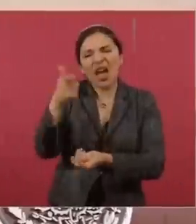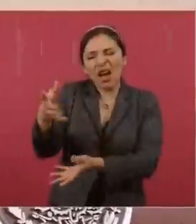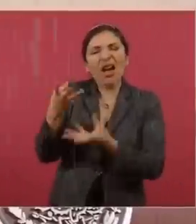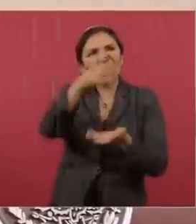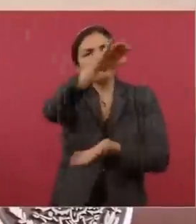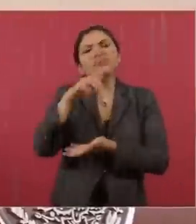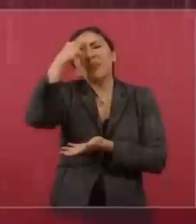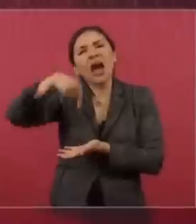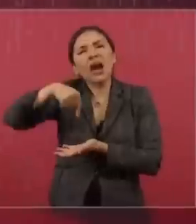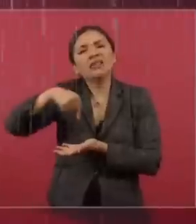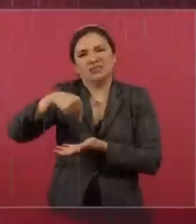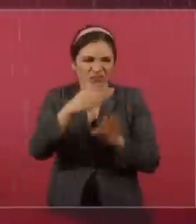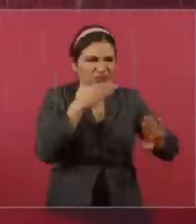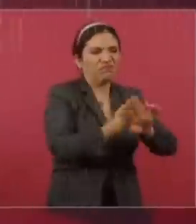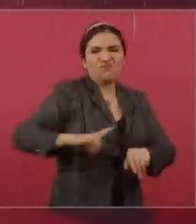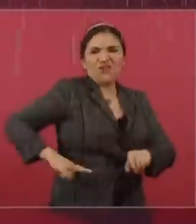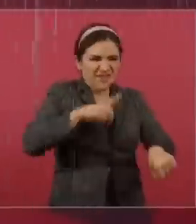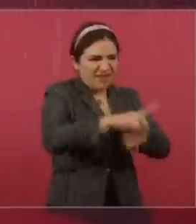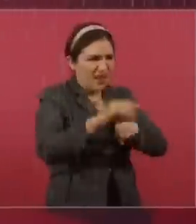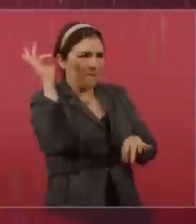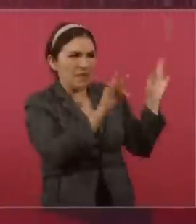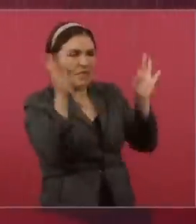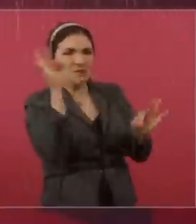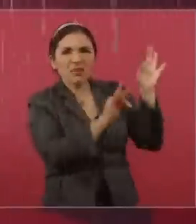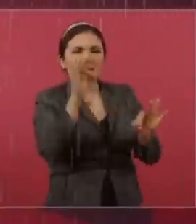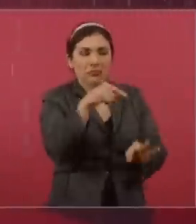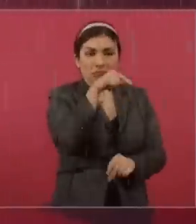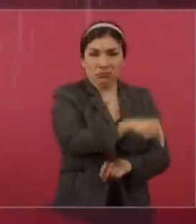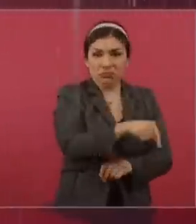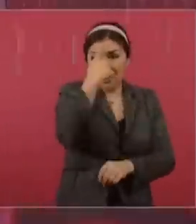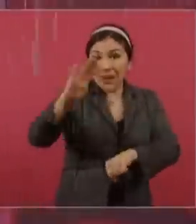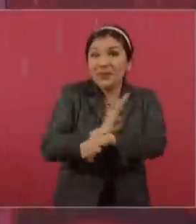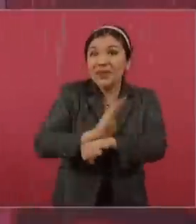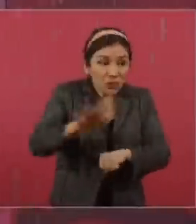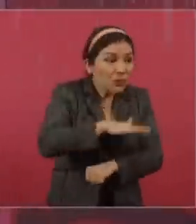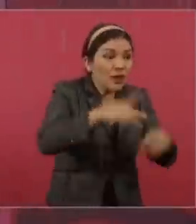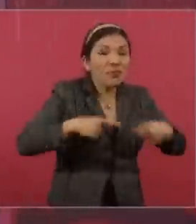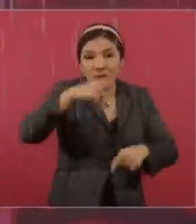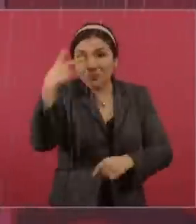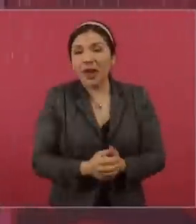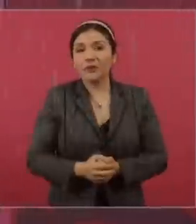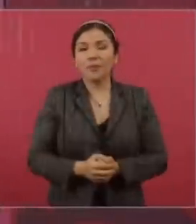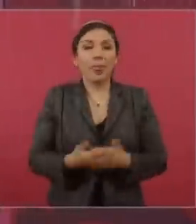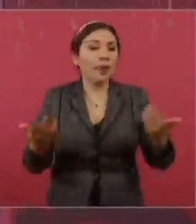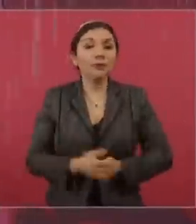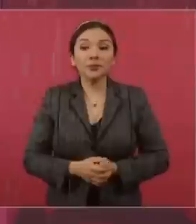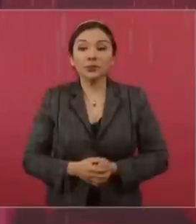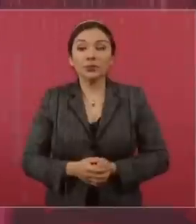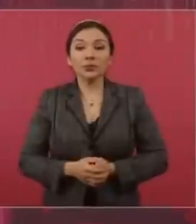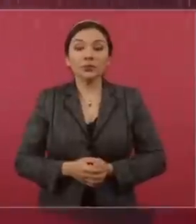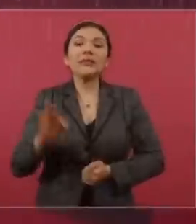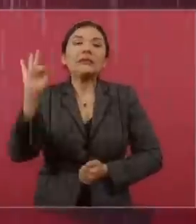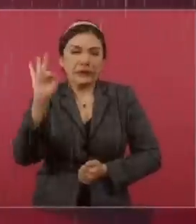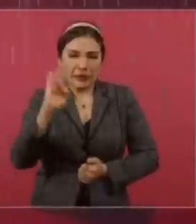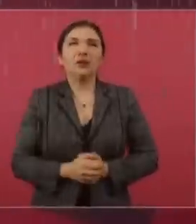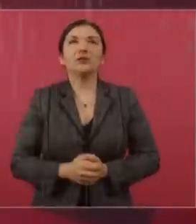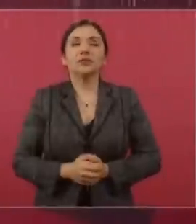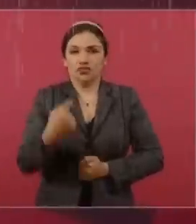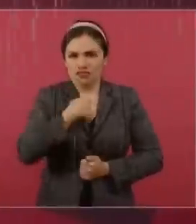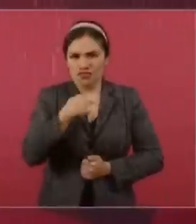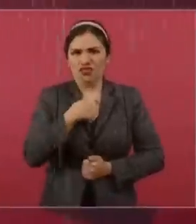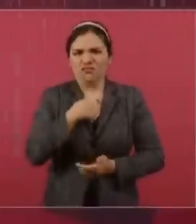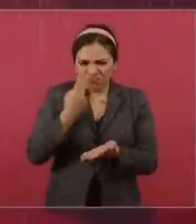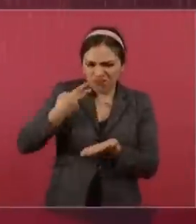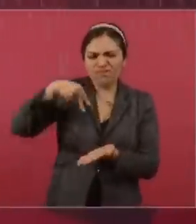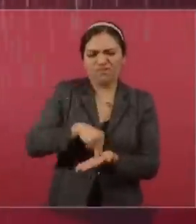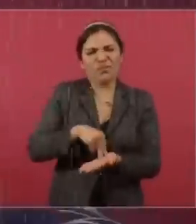dañar un proceso en beneficio del pueblo. Si yo estuviese aquí como representante de